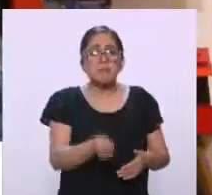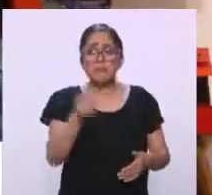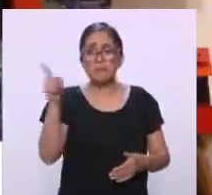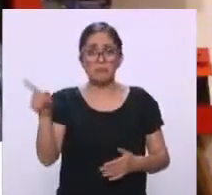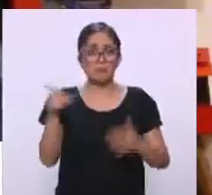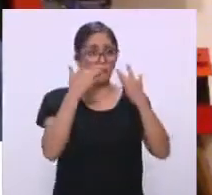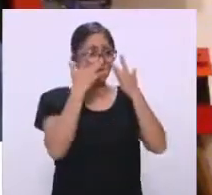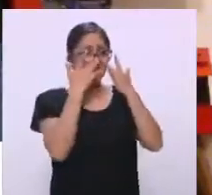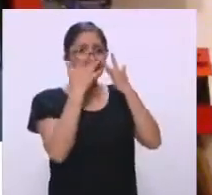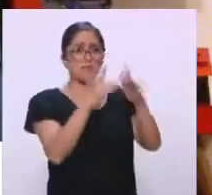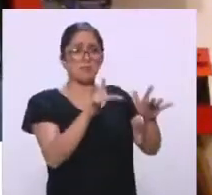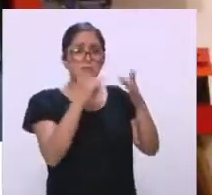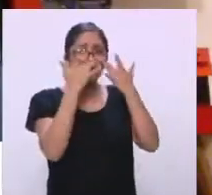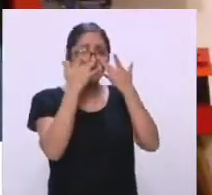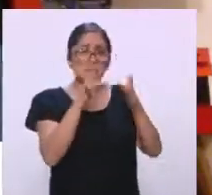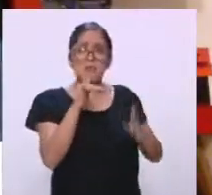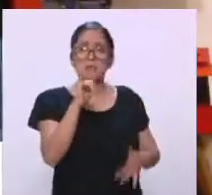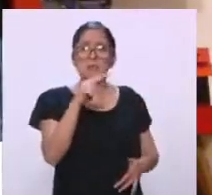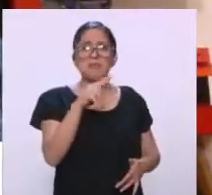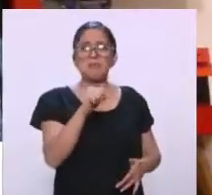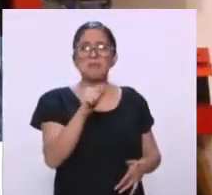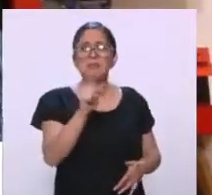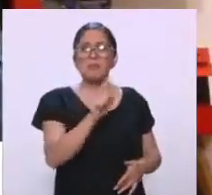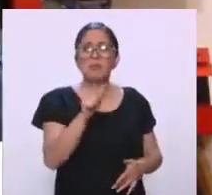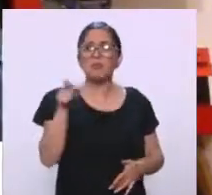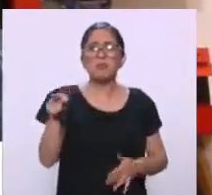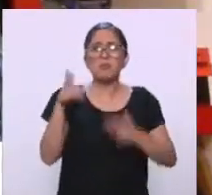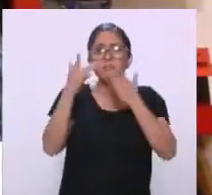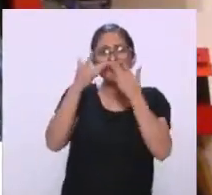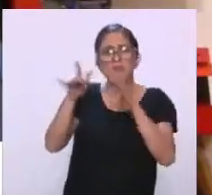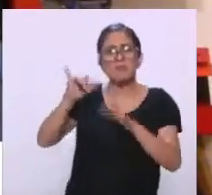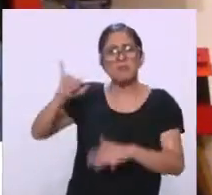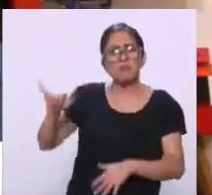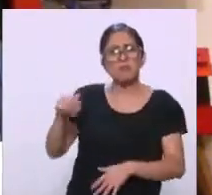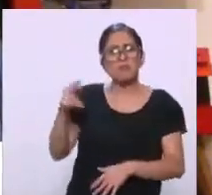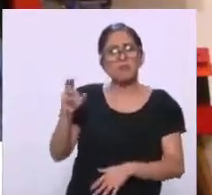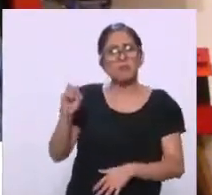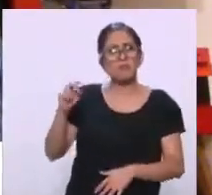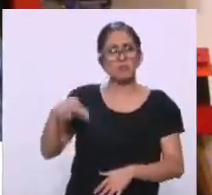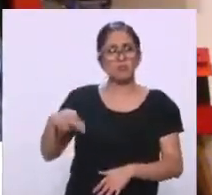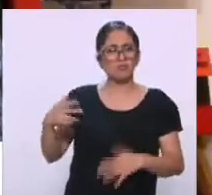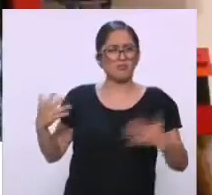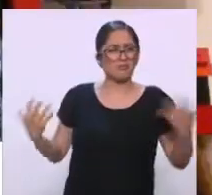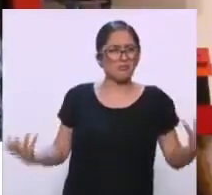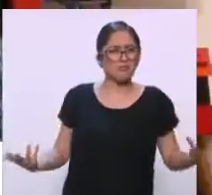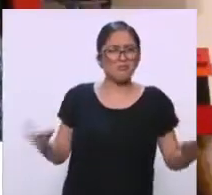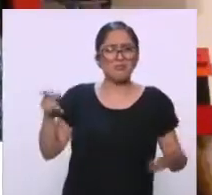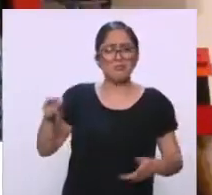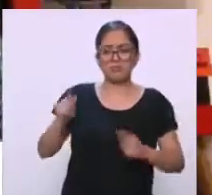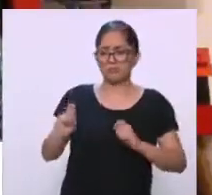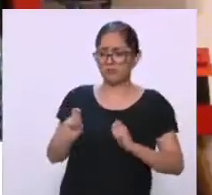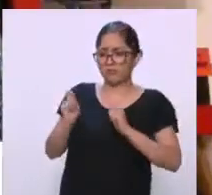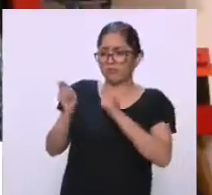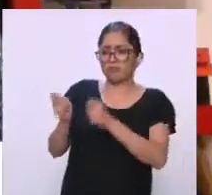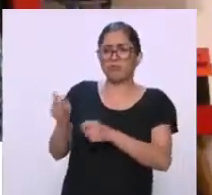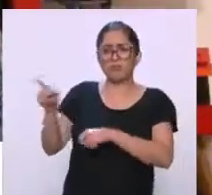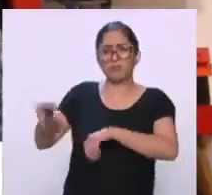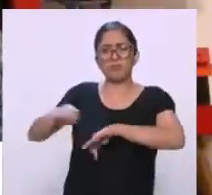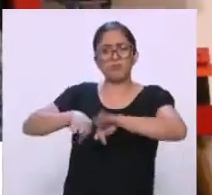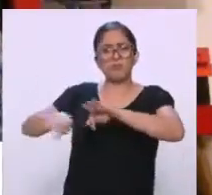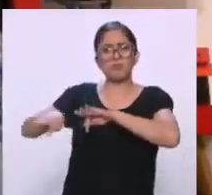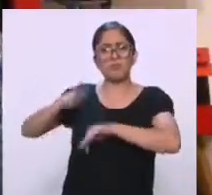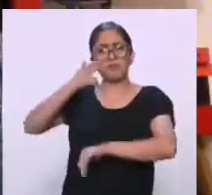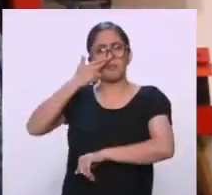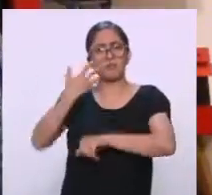de Irma Sandoval, que era lo que yo hubiera esperado, sino de John Ackerman, que es este, tiene este puesto honorífico en el INE.